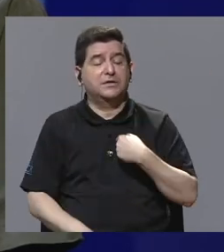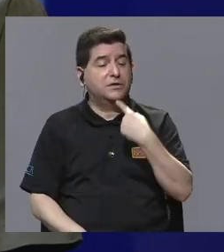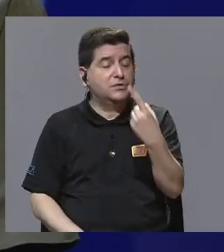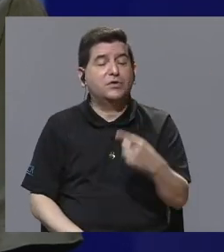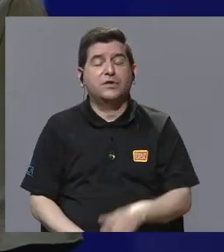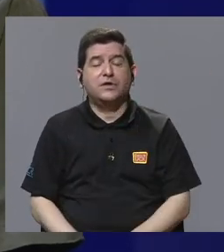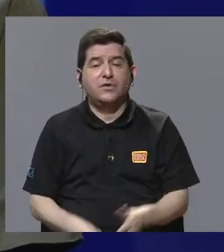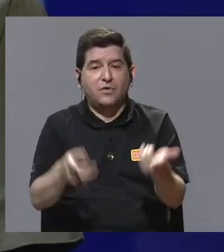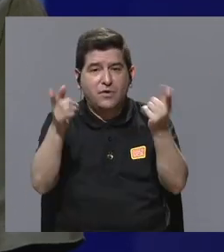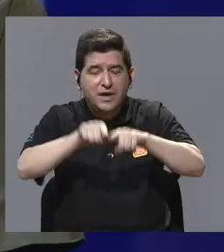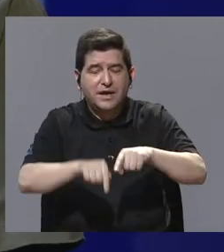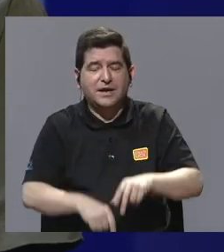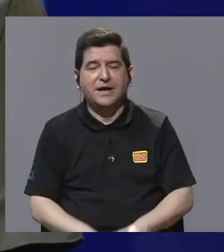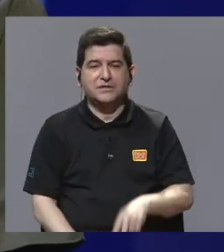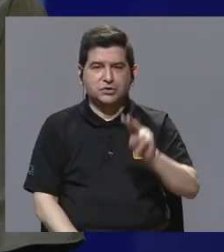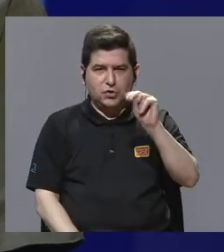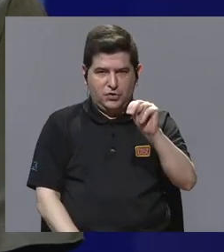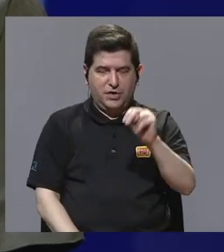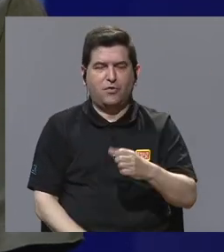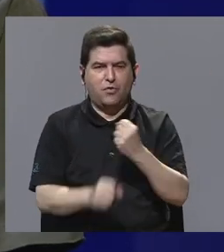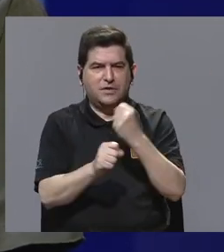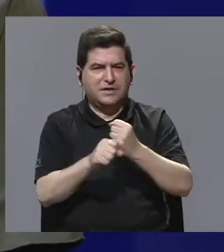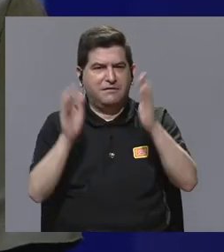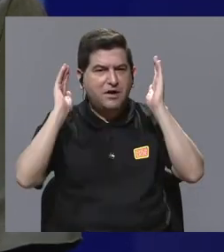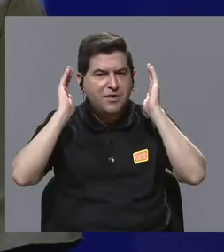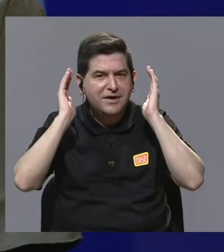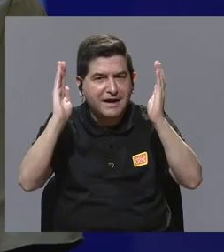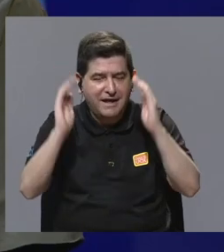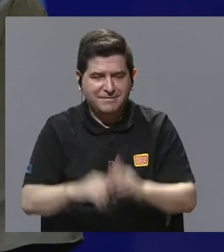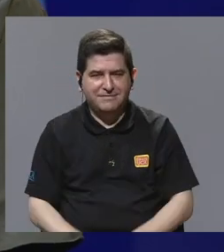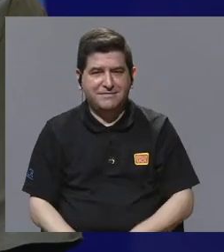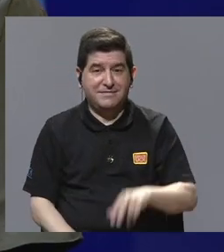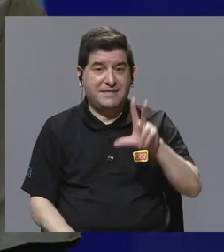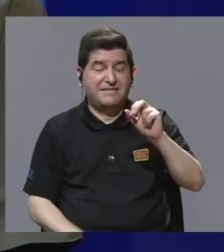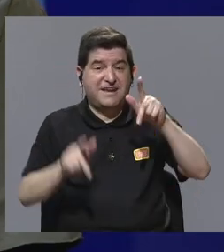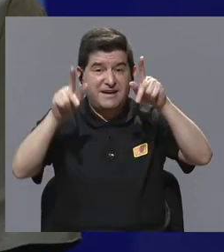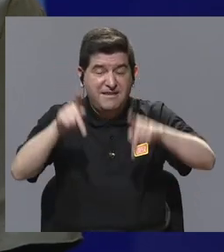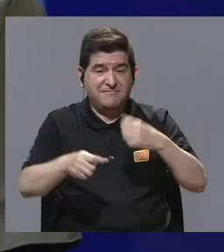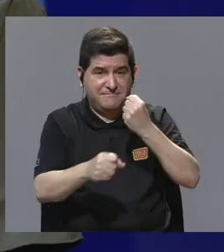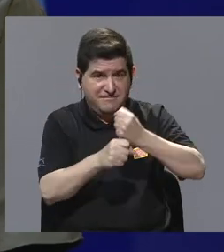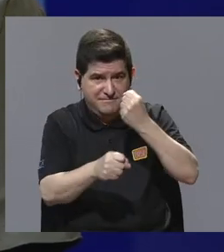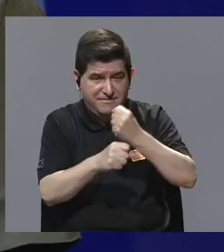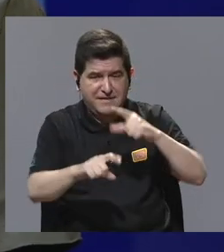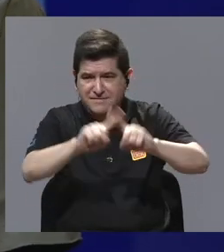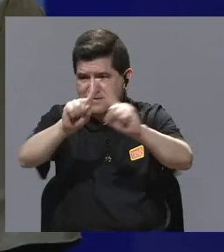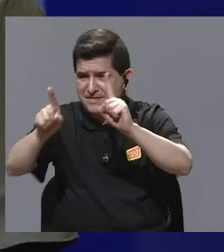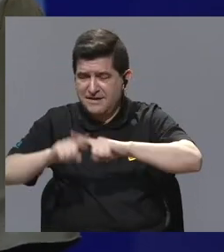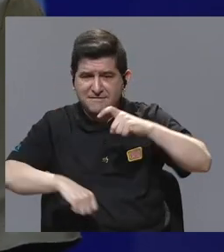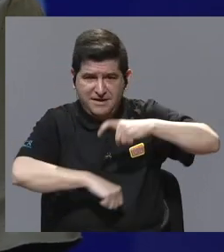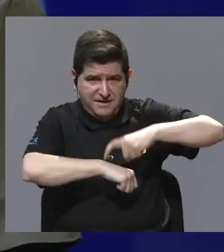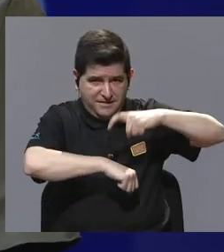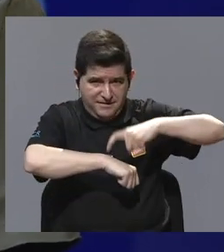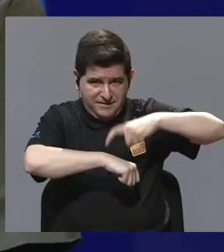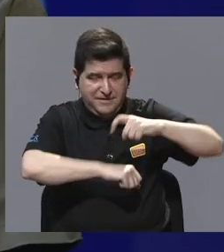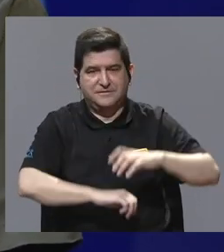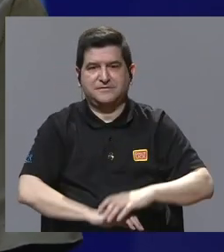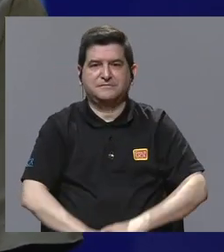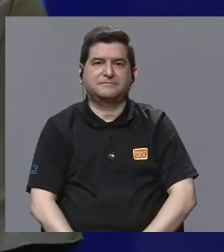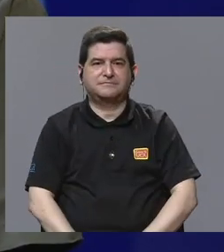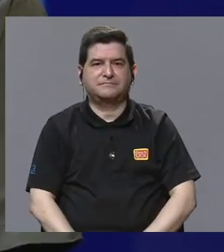hablo por Nicole un poco, es un equipo de trabajo grande, son más de 30 personas que trabajaron en distintos momentos,